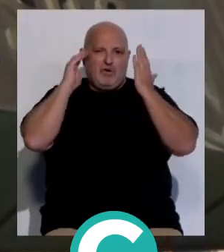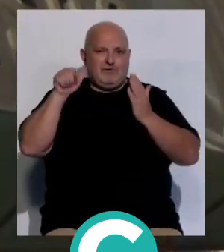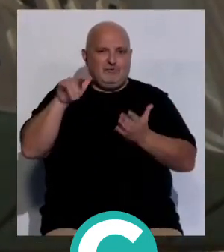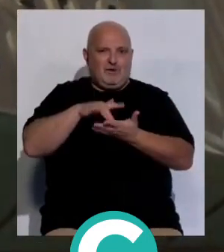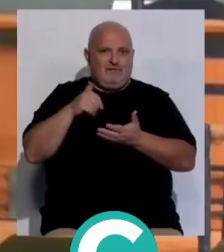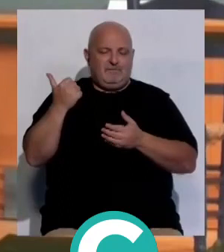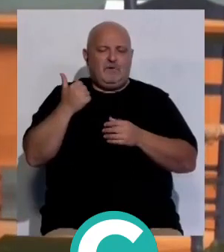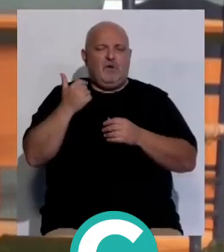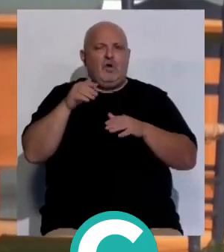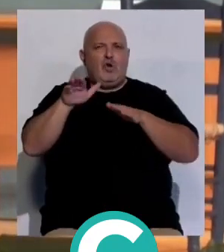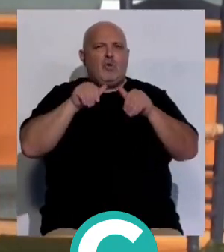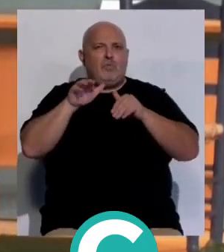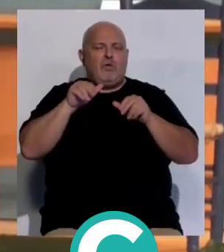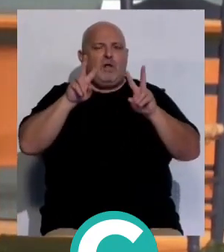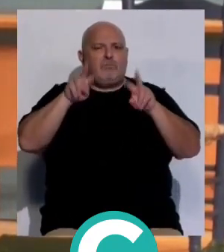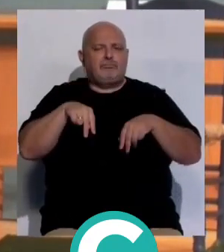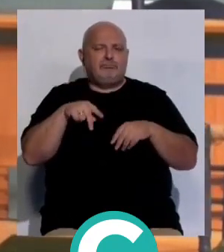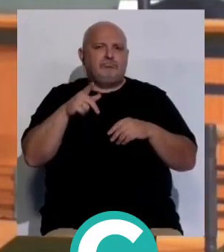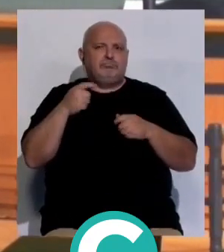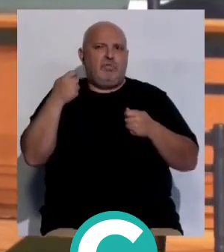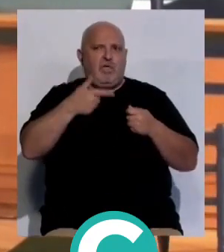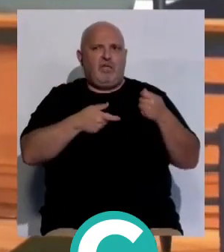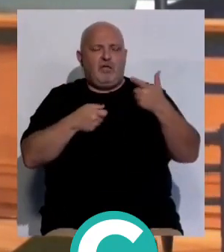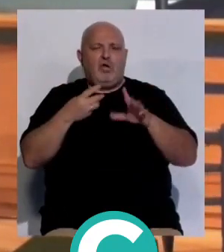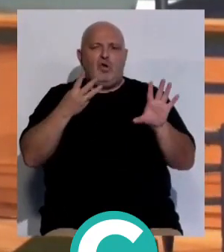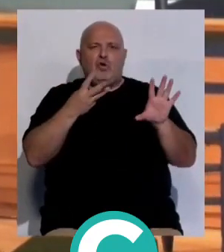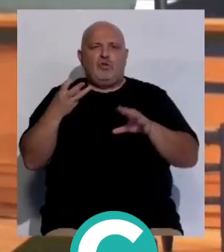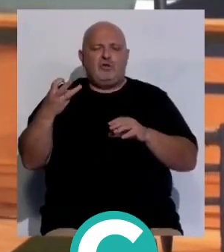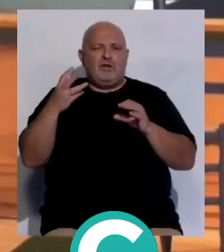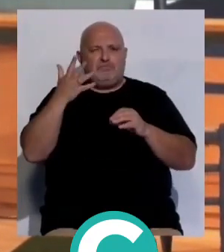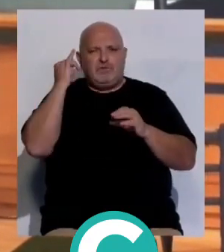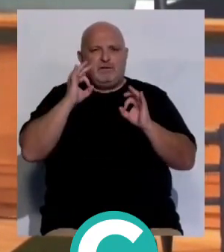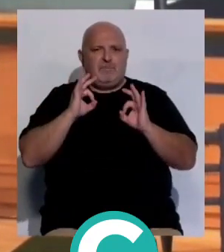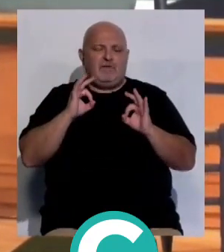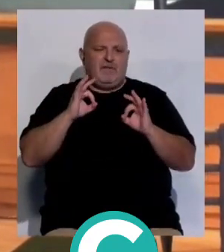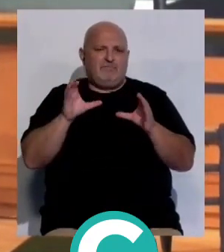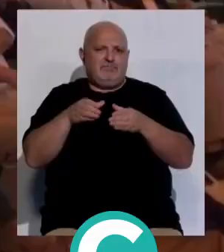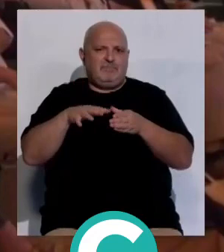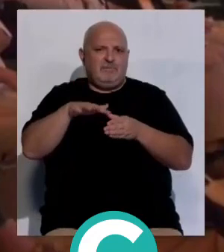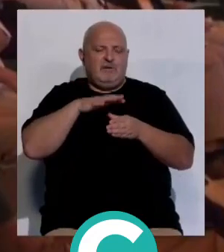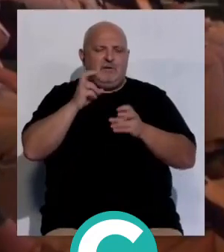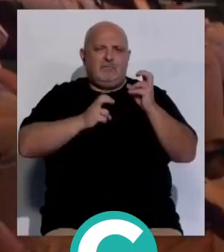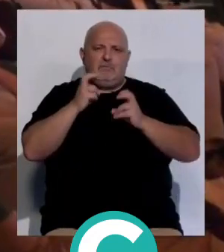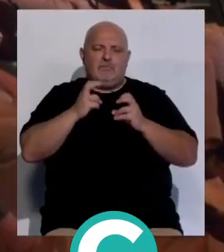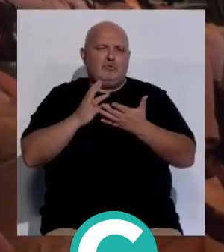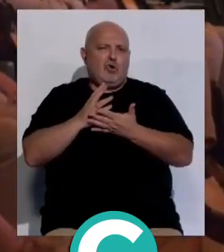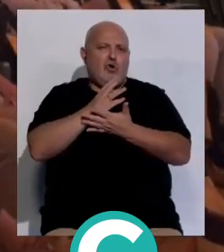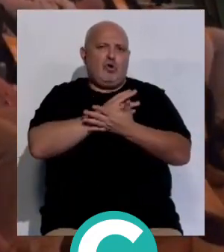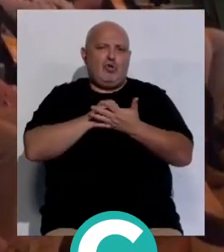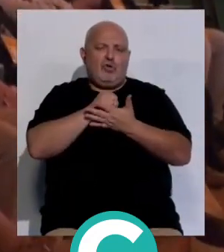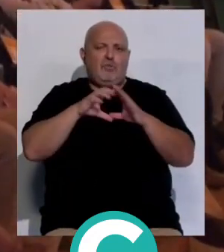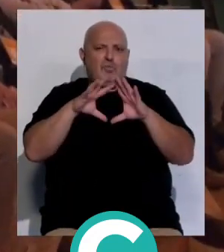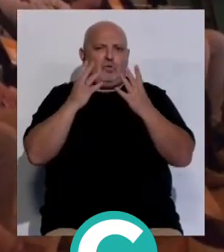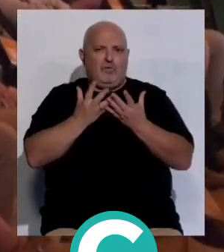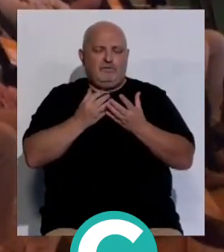Cádiz. Una convocatoria que contará con las aportaciones de más de 800 especialistas del sector, llegados desde todos los rincones